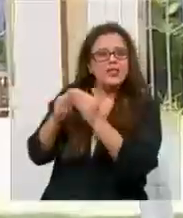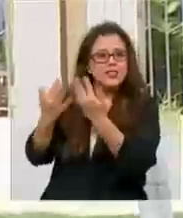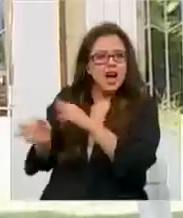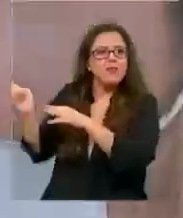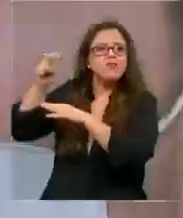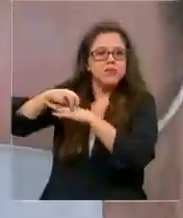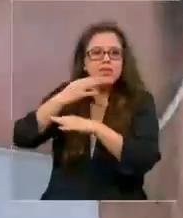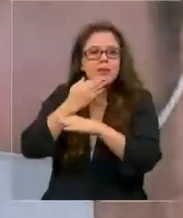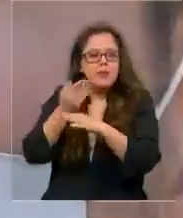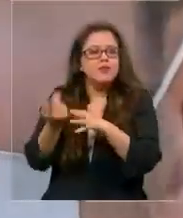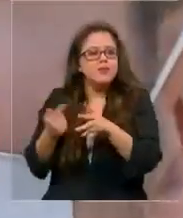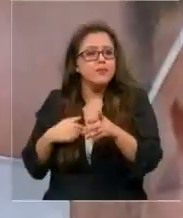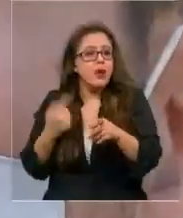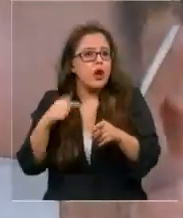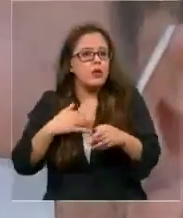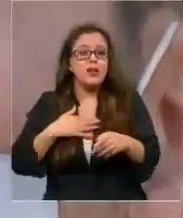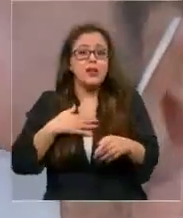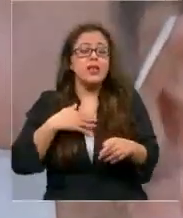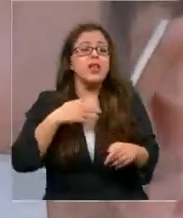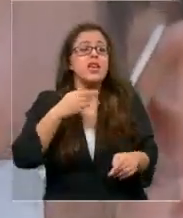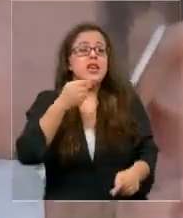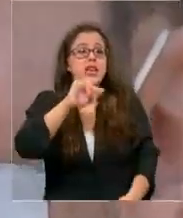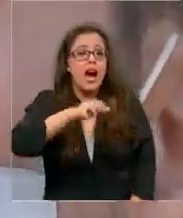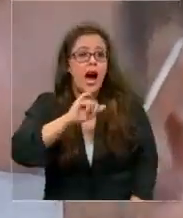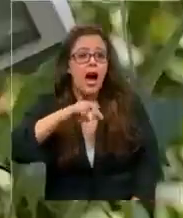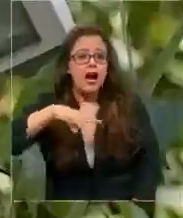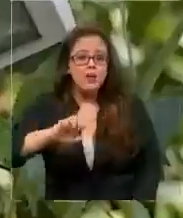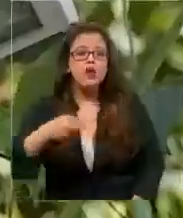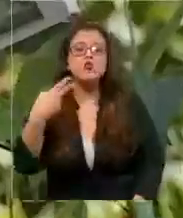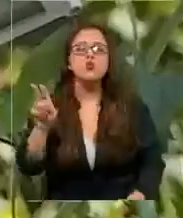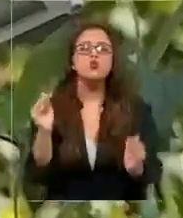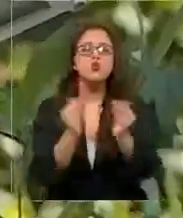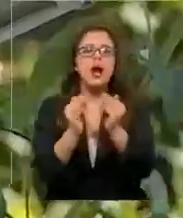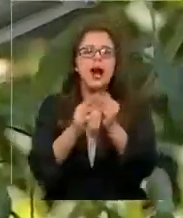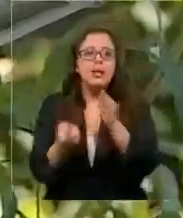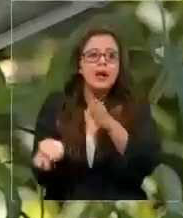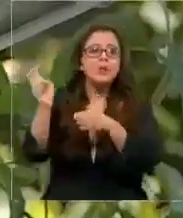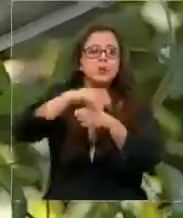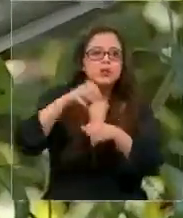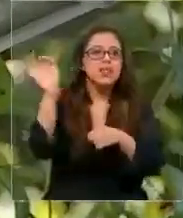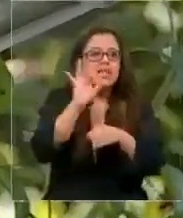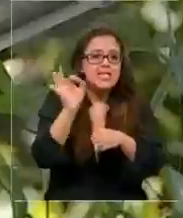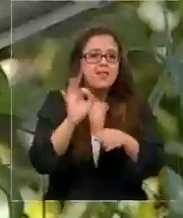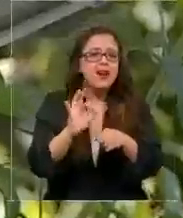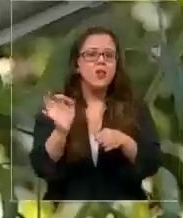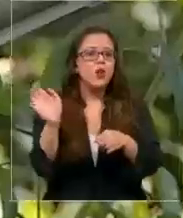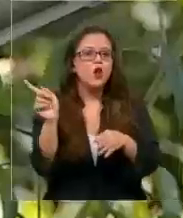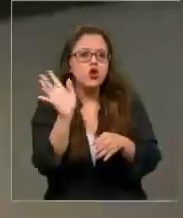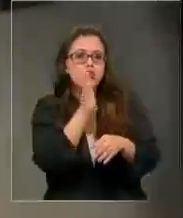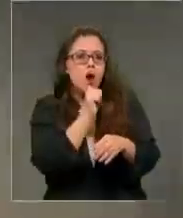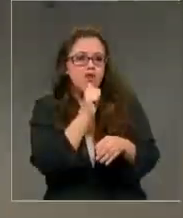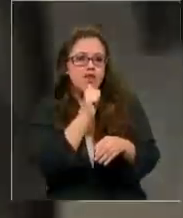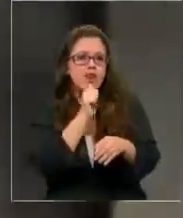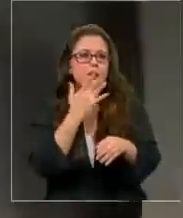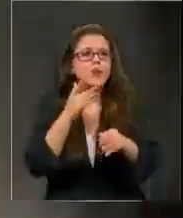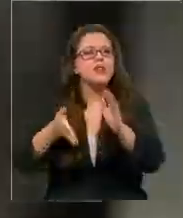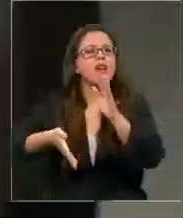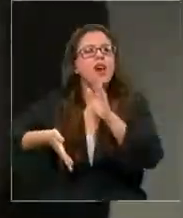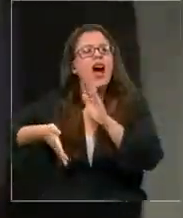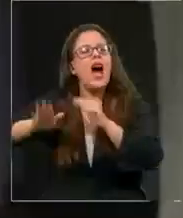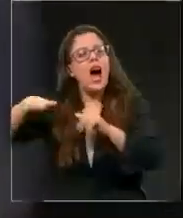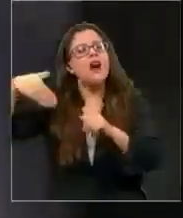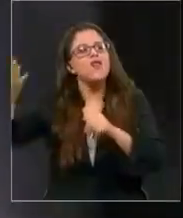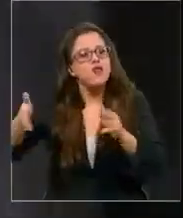así que se saltaron la mía. Jaime era el dueño de la casa, quien la noche de este sábado, junto a su familia, no estaban en la vivienda por encontrarse fuera de